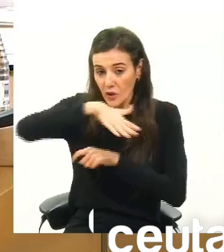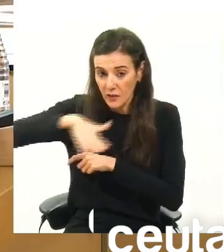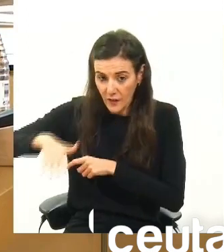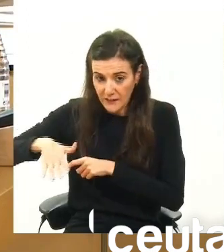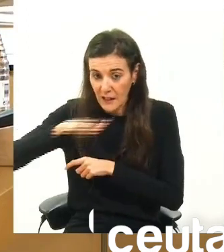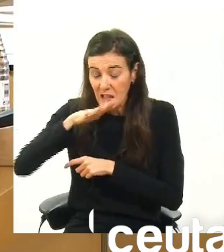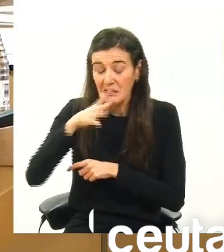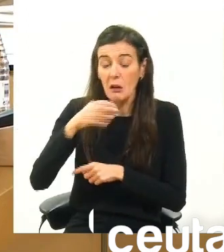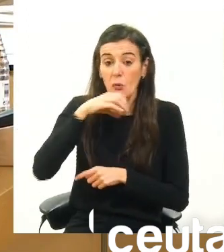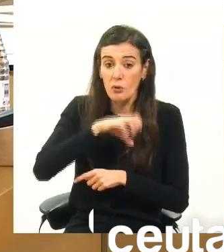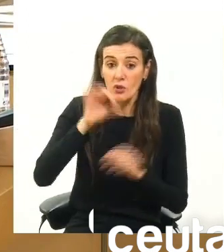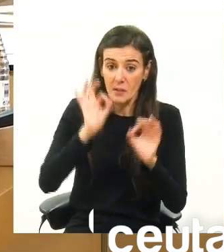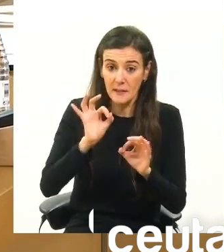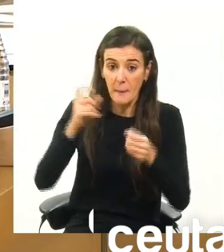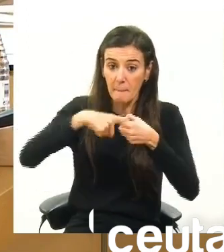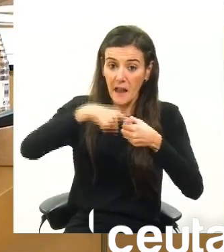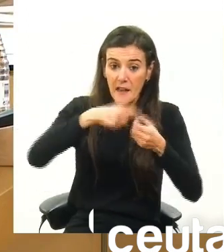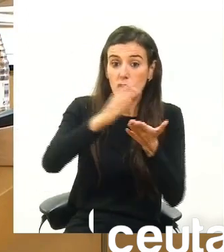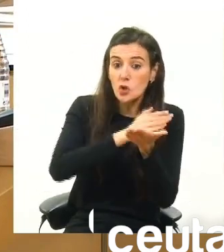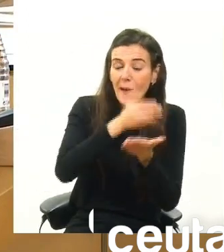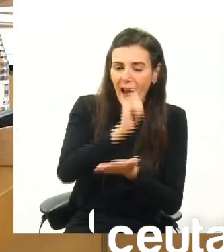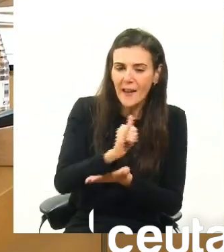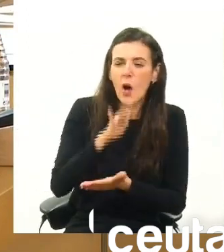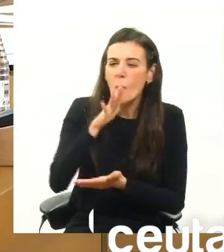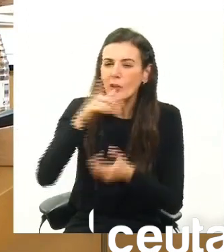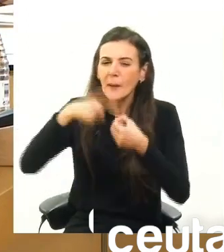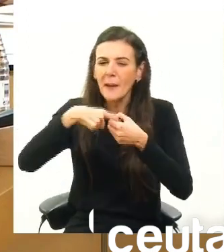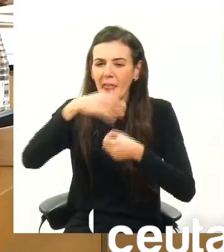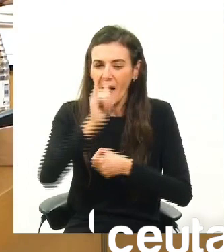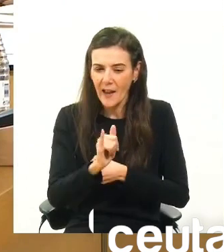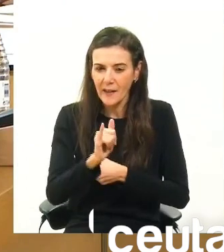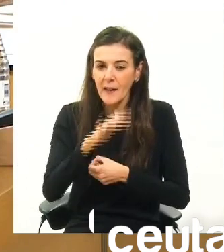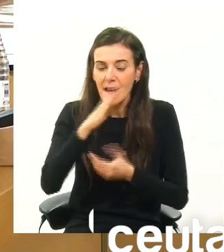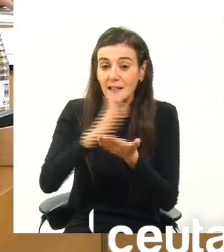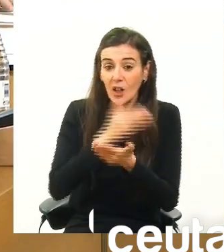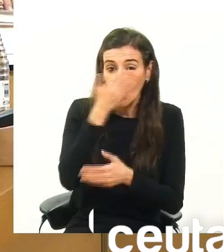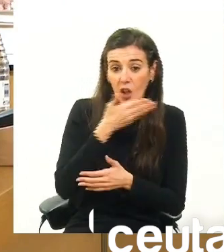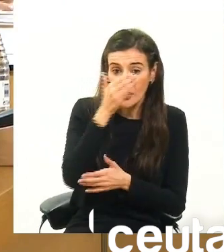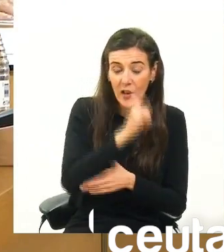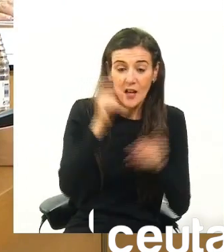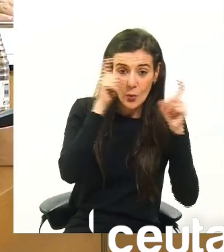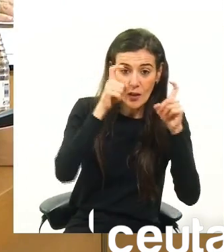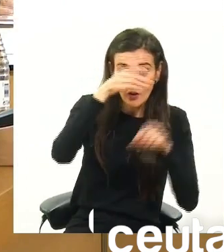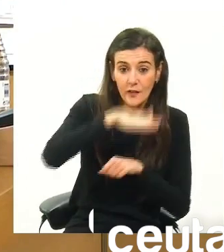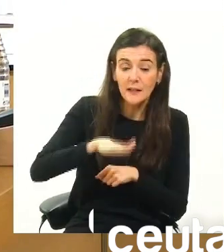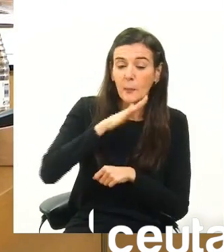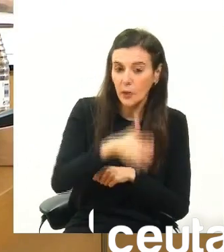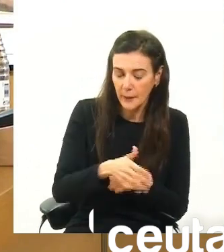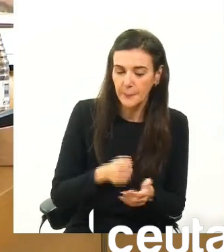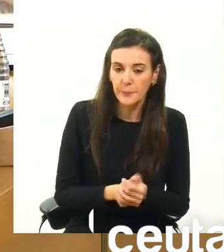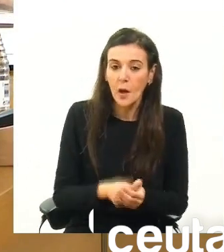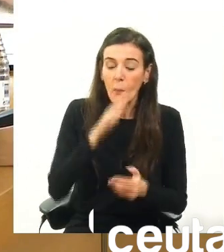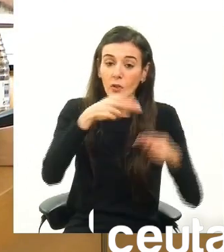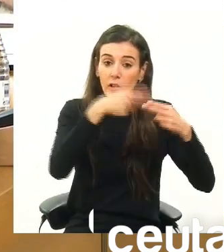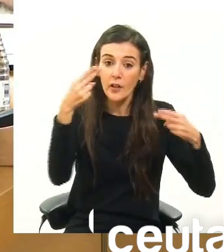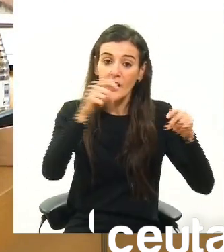que, curiosamente, han sobrado plazas. ¿Y por qué han sobrado plazas en los colegios este año en educación infantil? Porque la